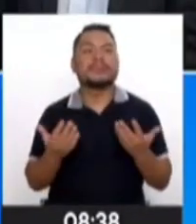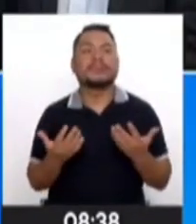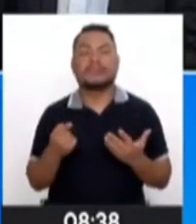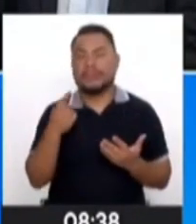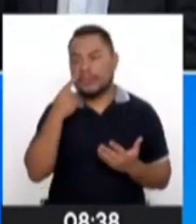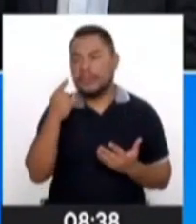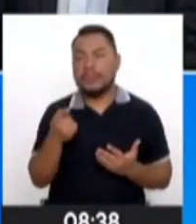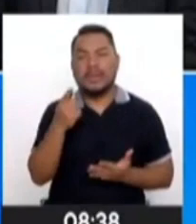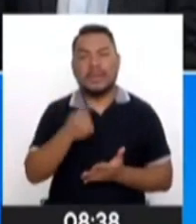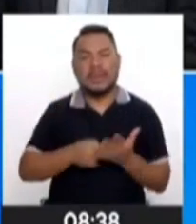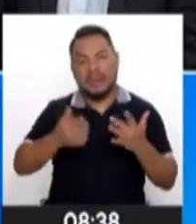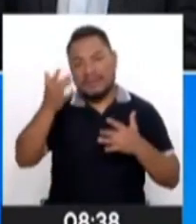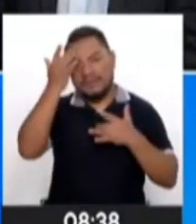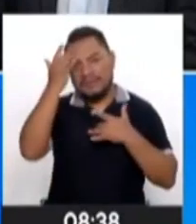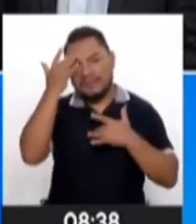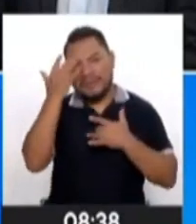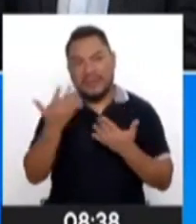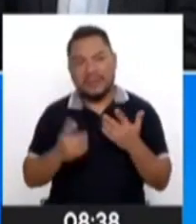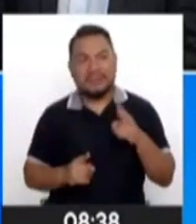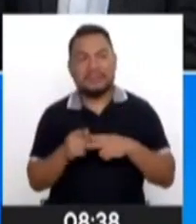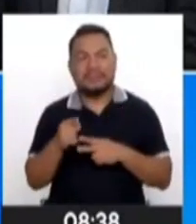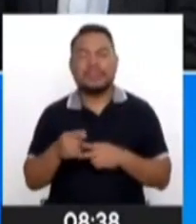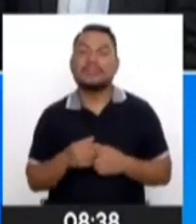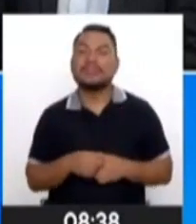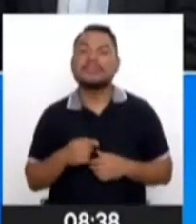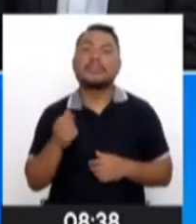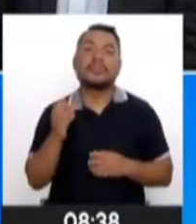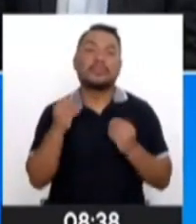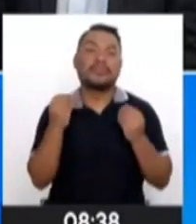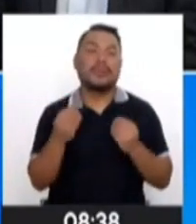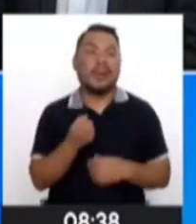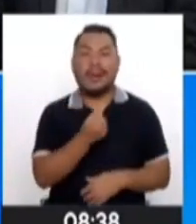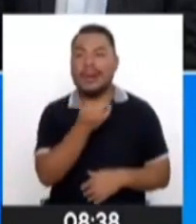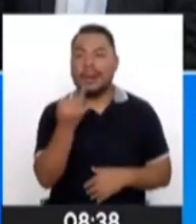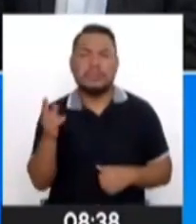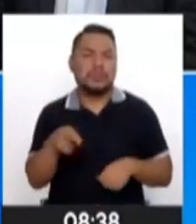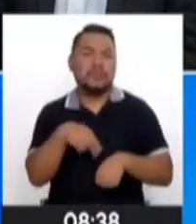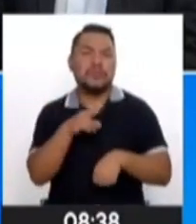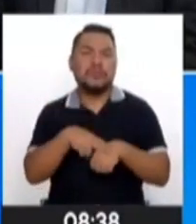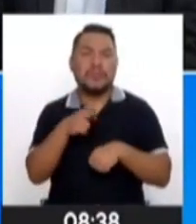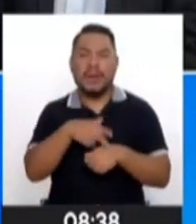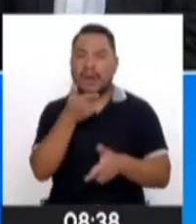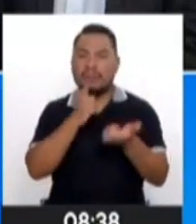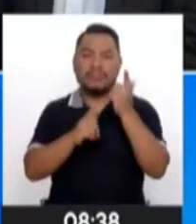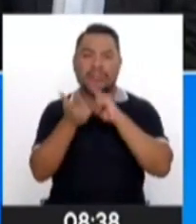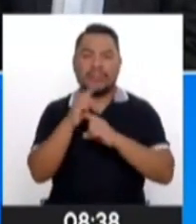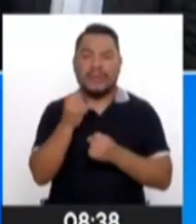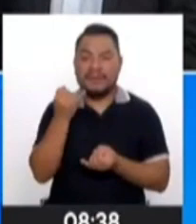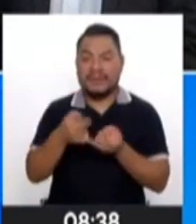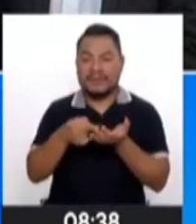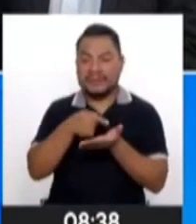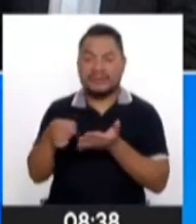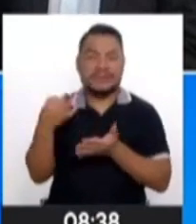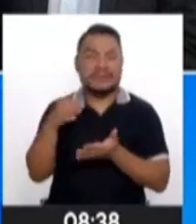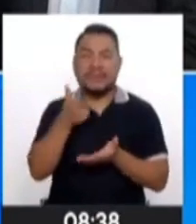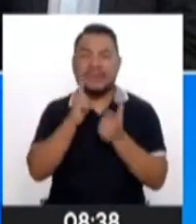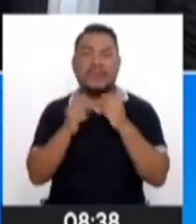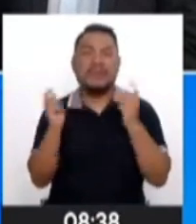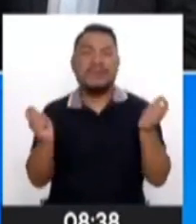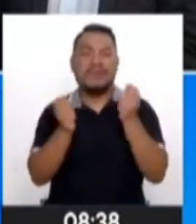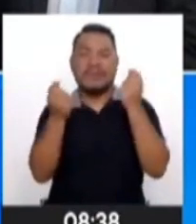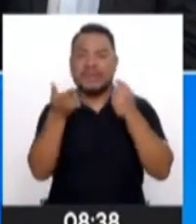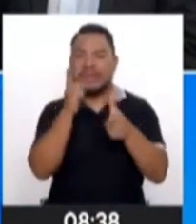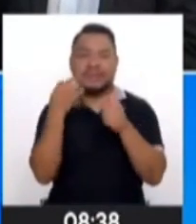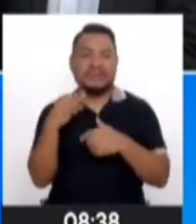enfermedad nos estamos enfrentando, porque claro, algunos normalizan el hecho de consumir alcohol cada fin de semana, en fiestas,